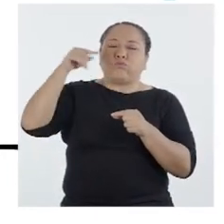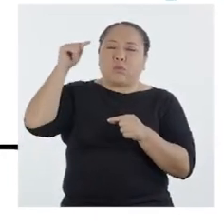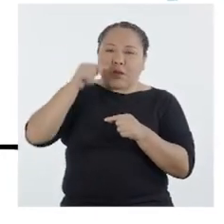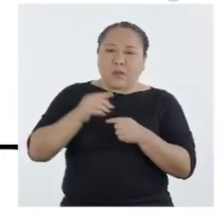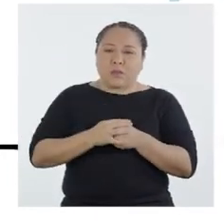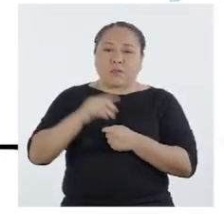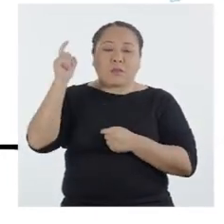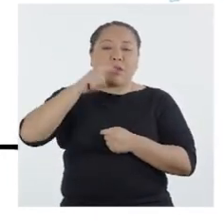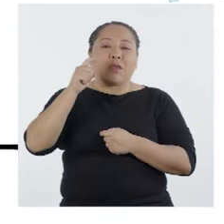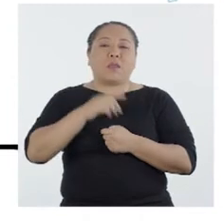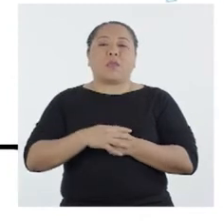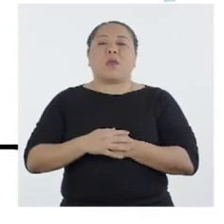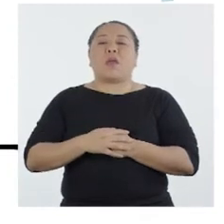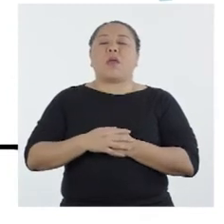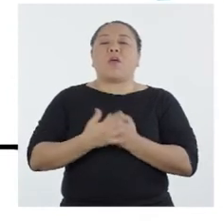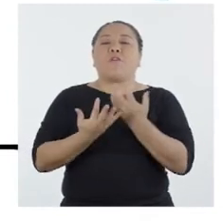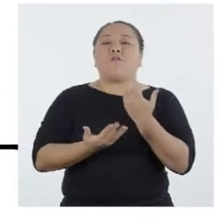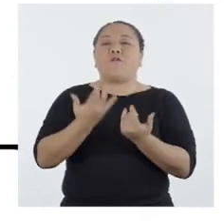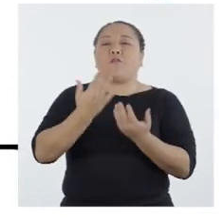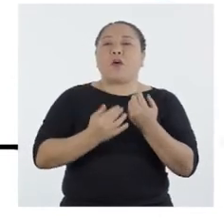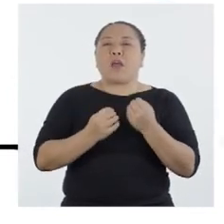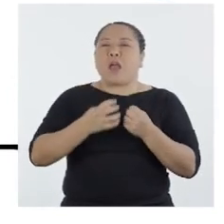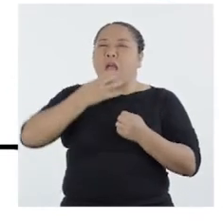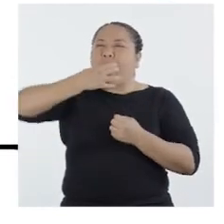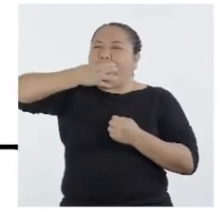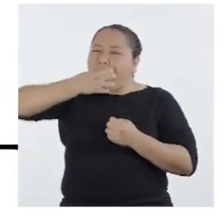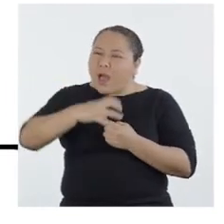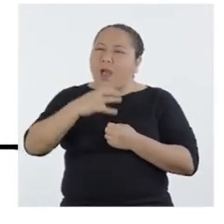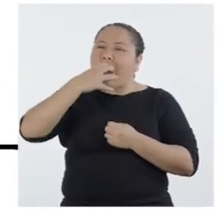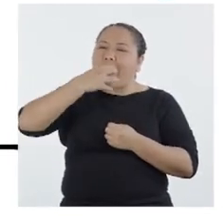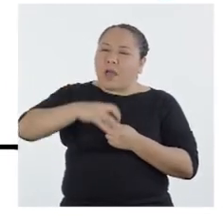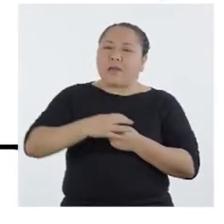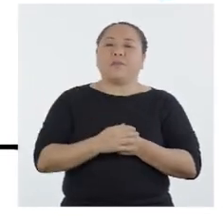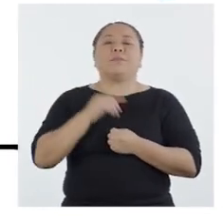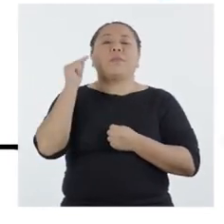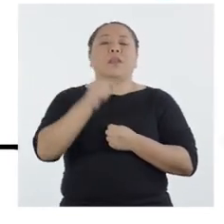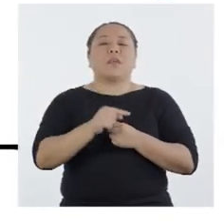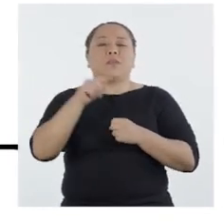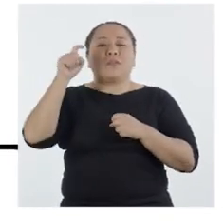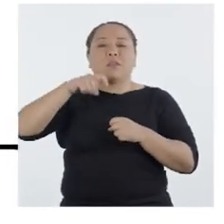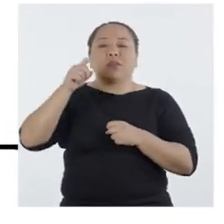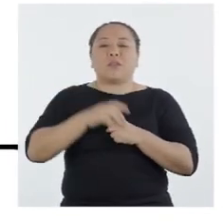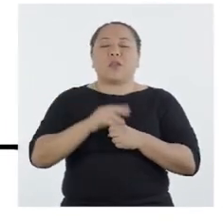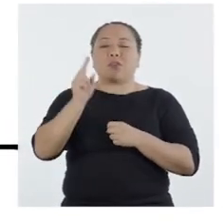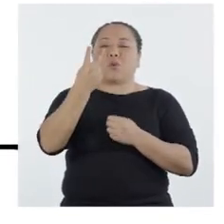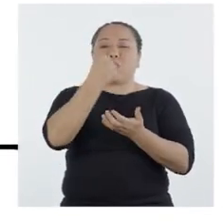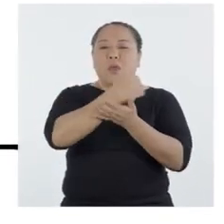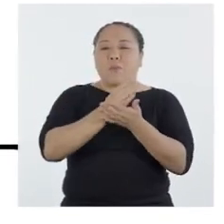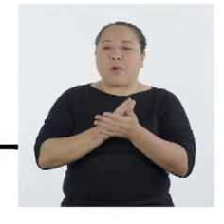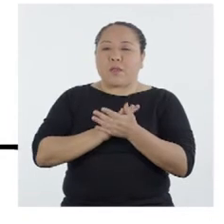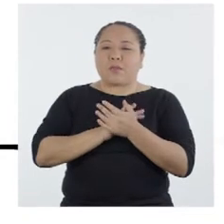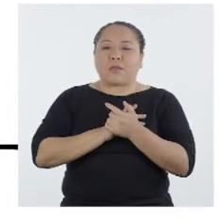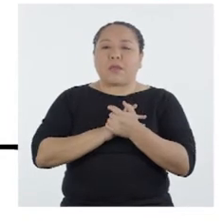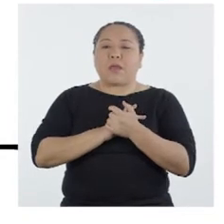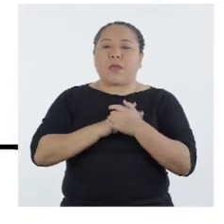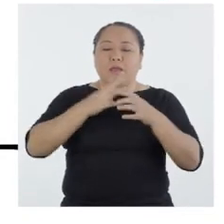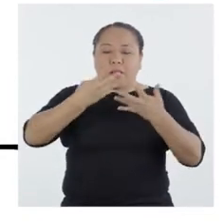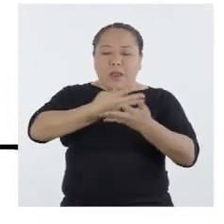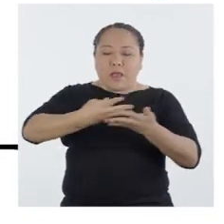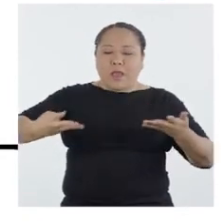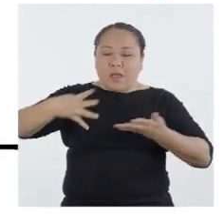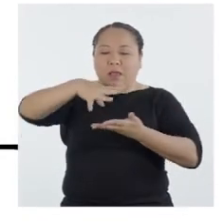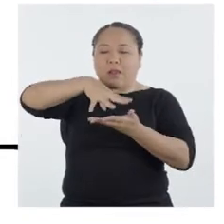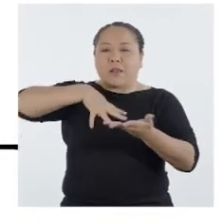Para ello, necesitamos que el fuego sea más caliente. Para esto sirve un segundo elemento, la